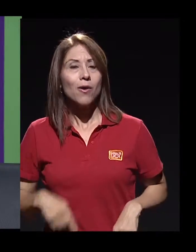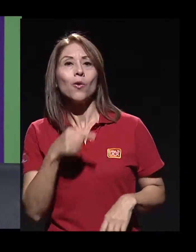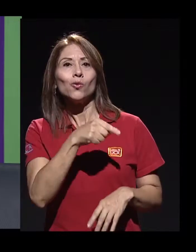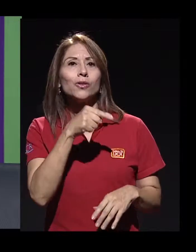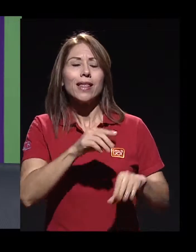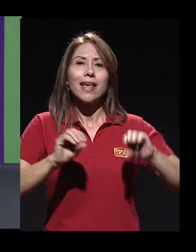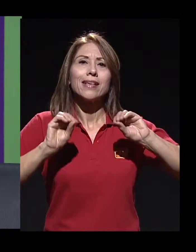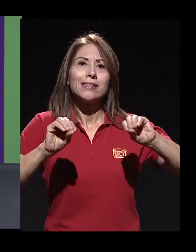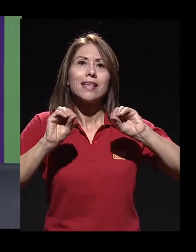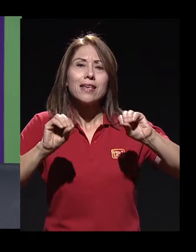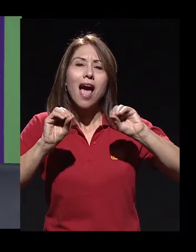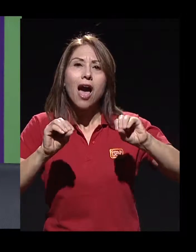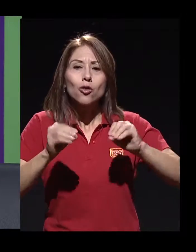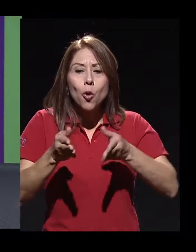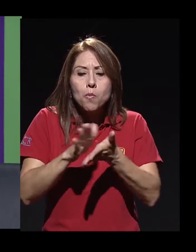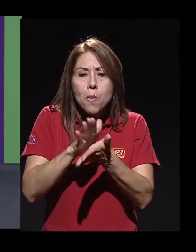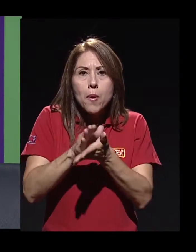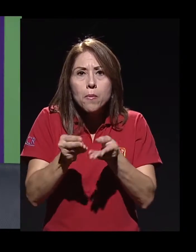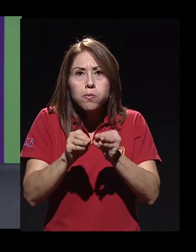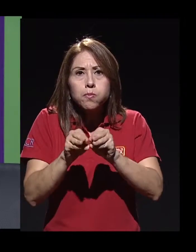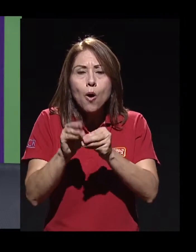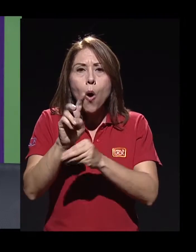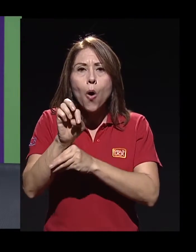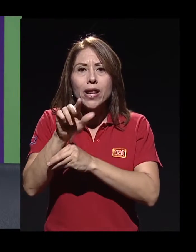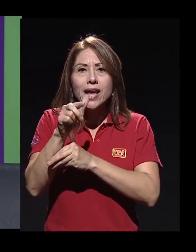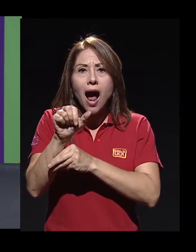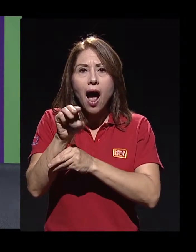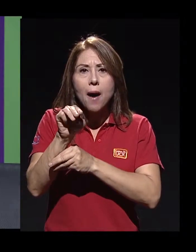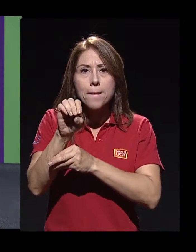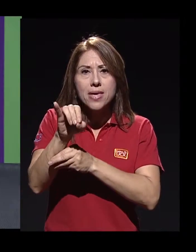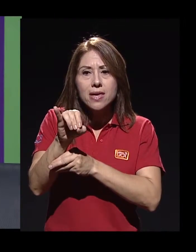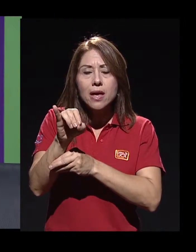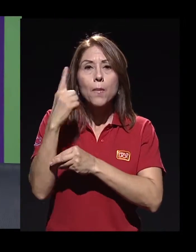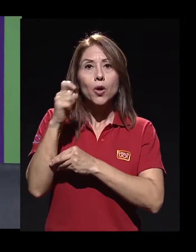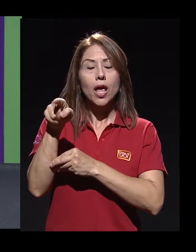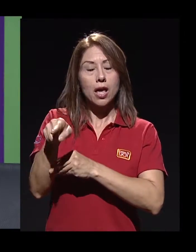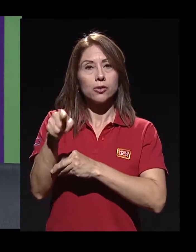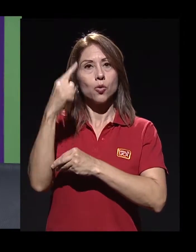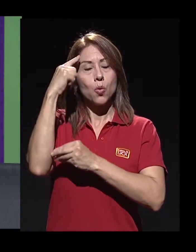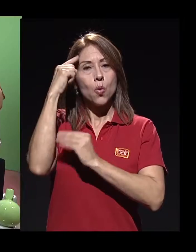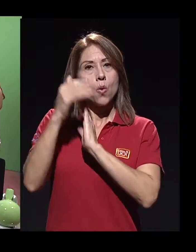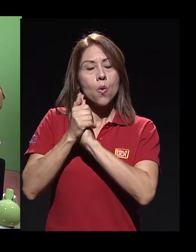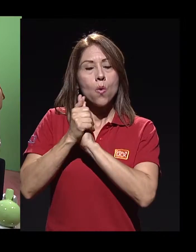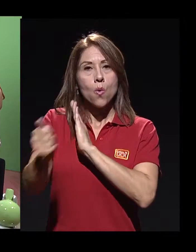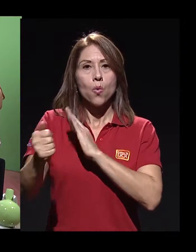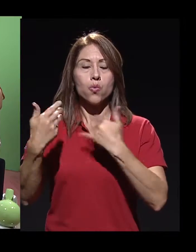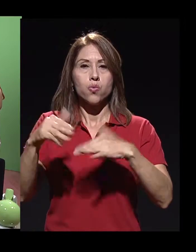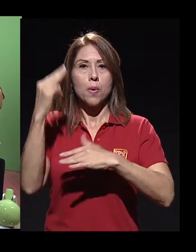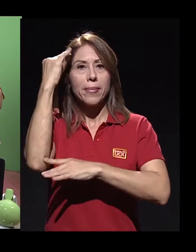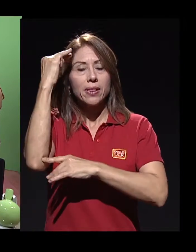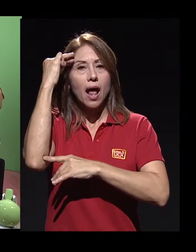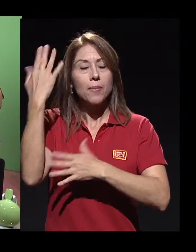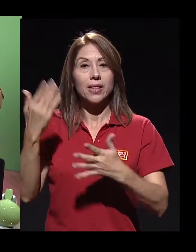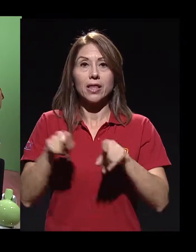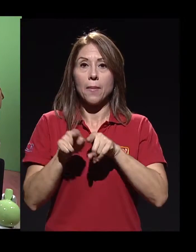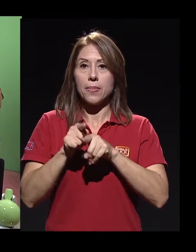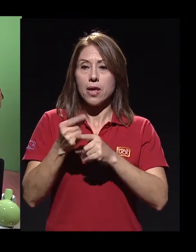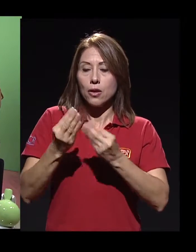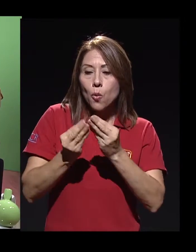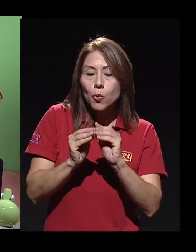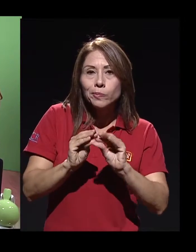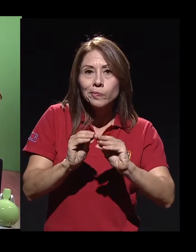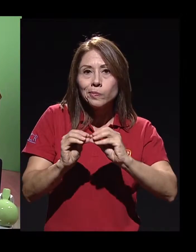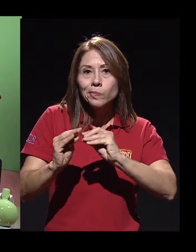origami, me dice, porque eso le ayuda a uno mentalmente y la motora fina se le